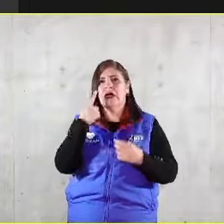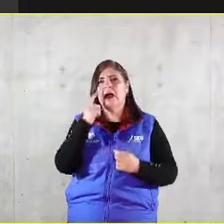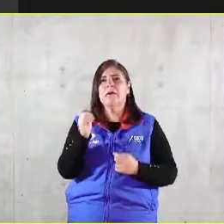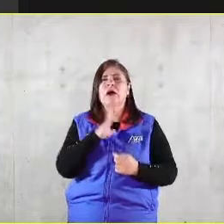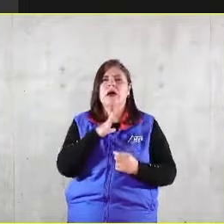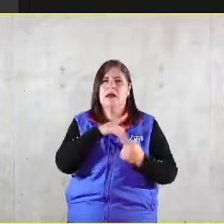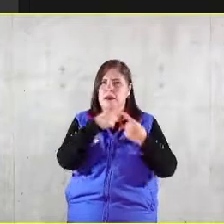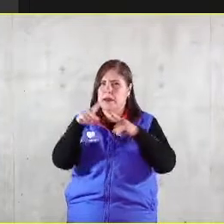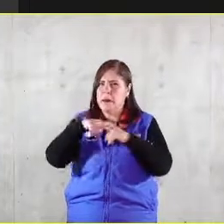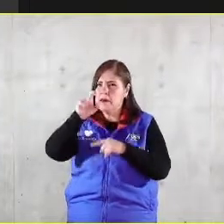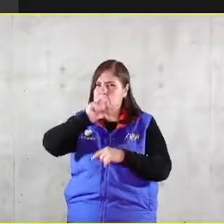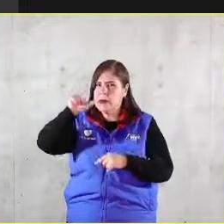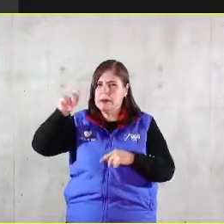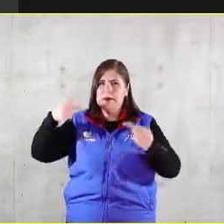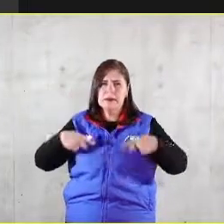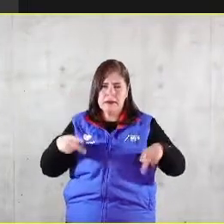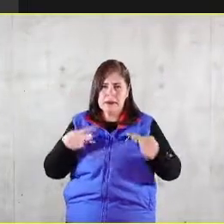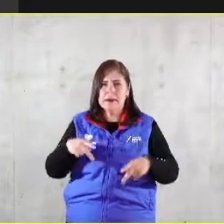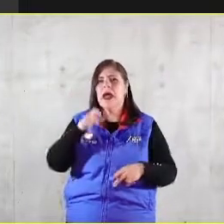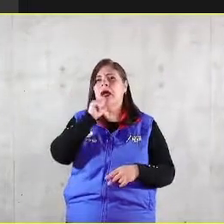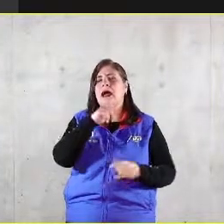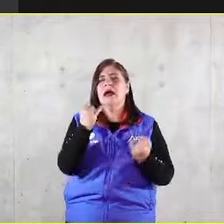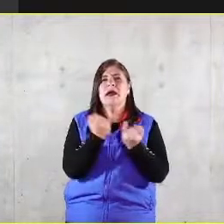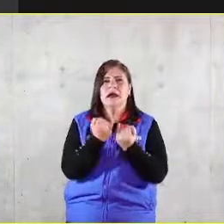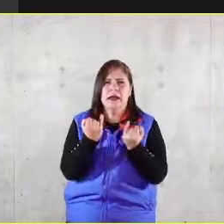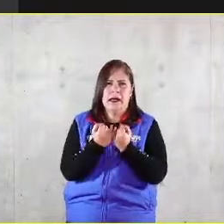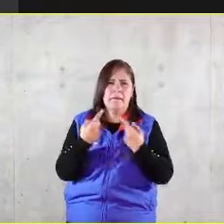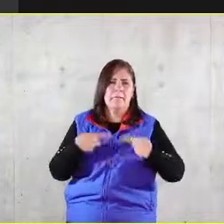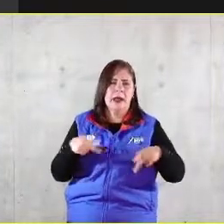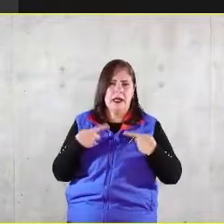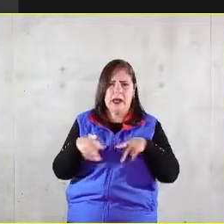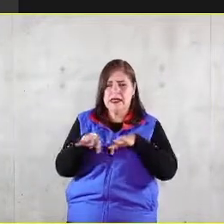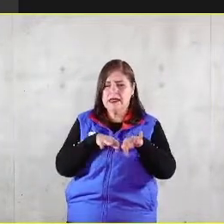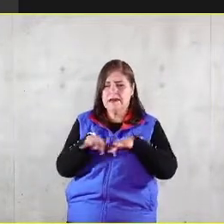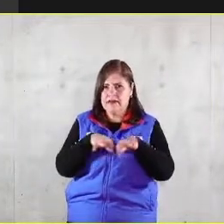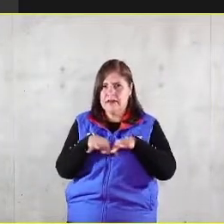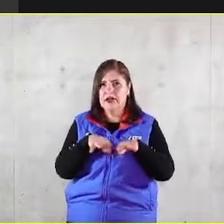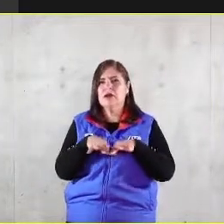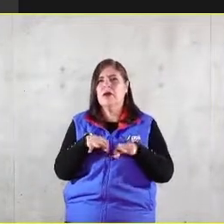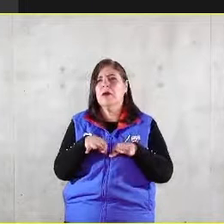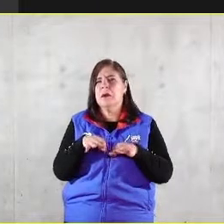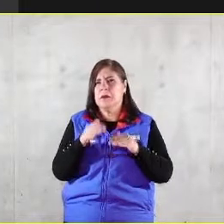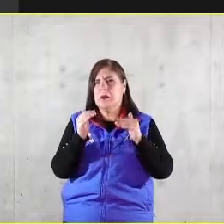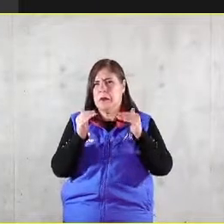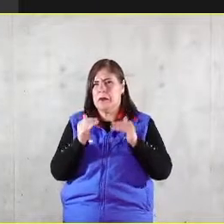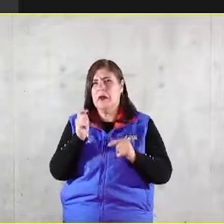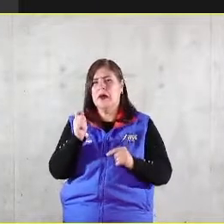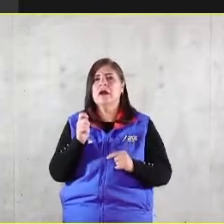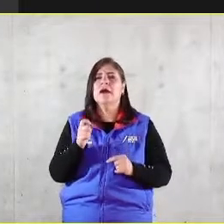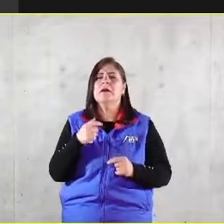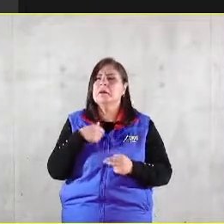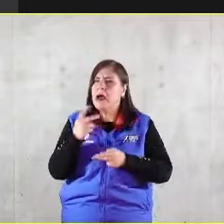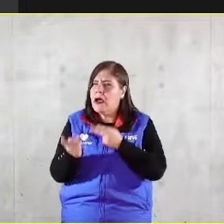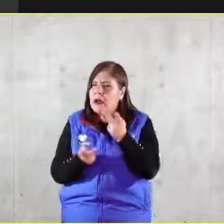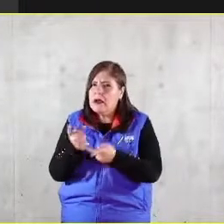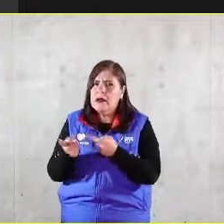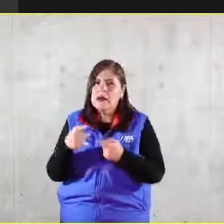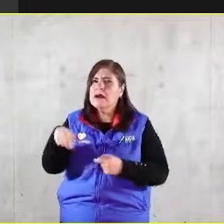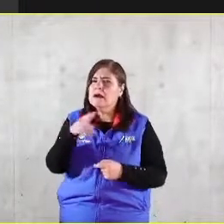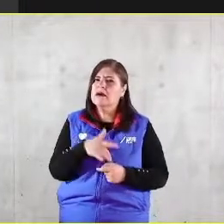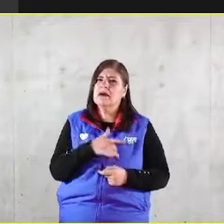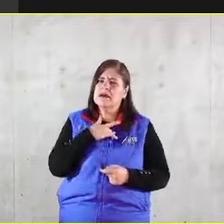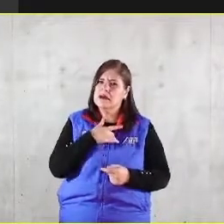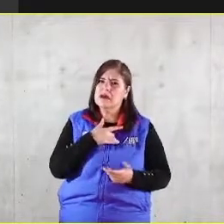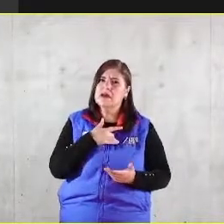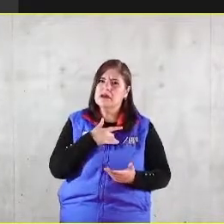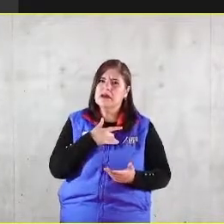ejecutivos de alto nivel y también con trabajadores en una menor proporción, preguntándoles si encontraban o no